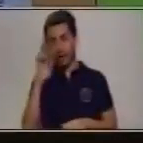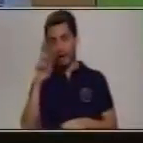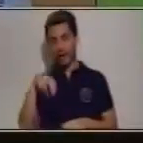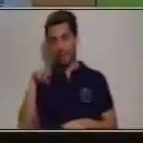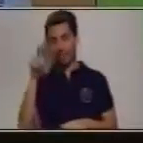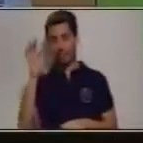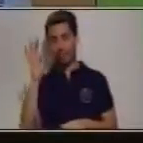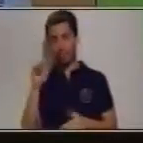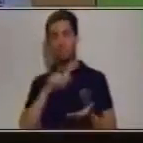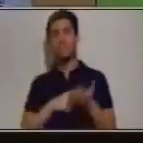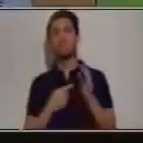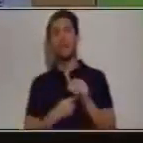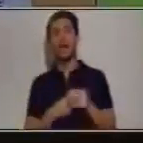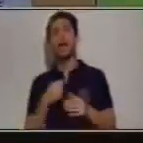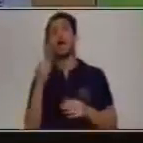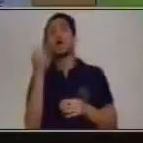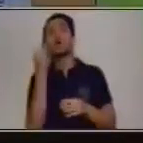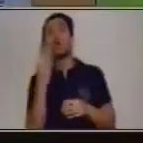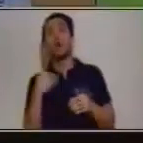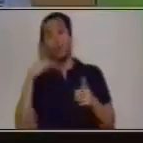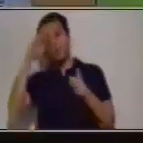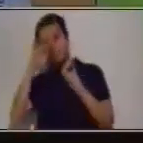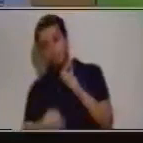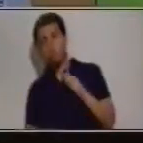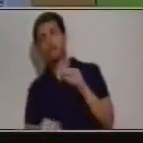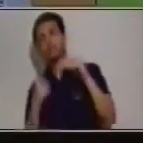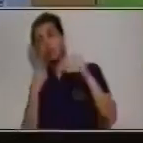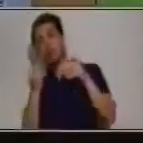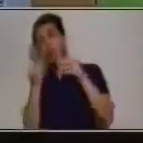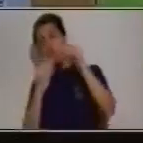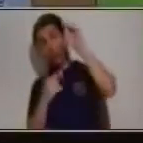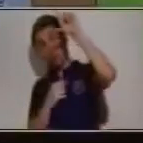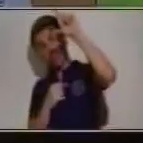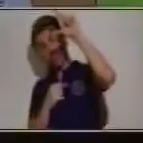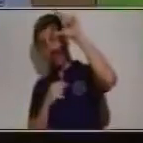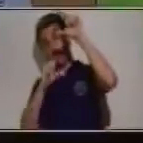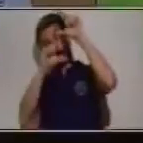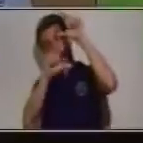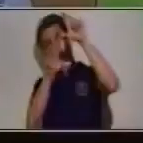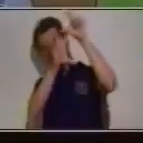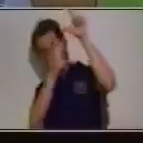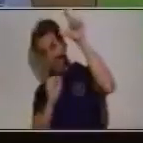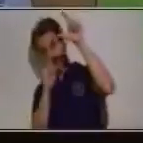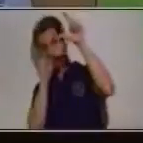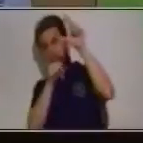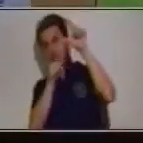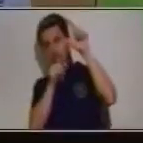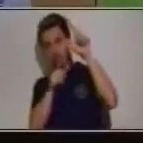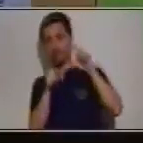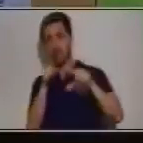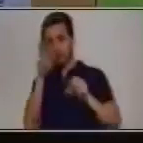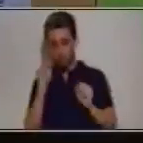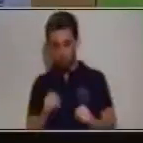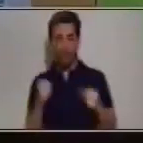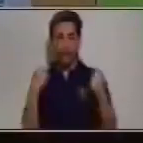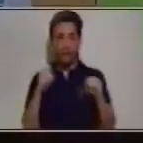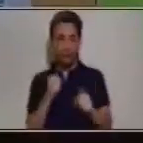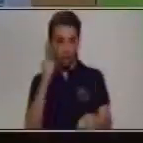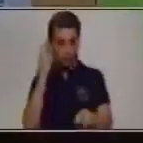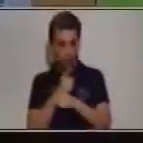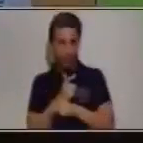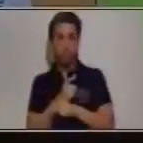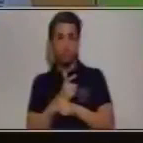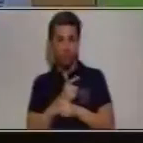lo que le vamos a quitar al minuendo. Así que tú lo tienes que tener muy claro para poder realizar de forma correcta